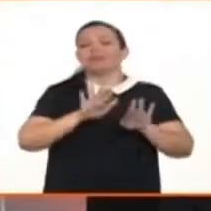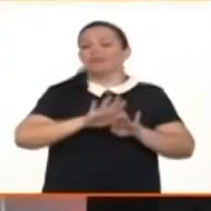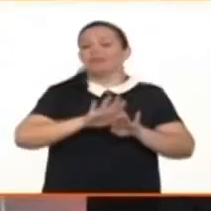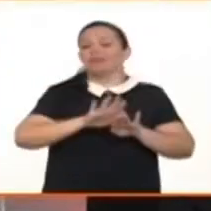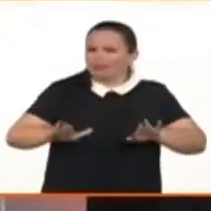todas nuestras mujeres.